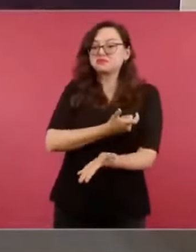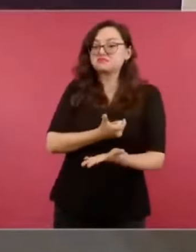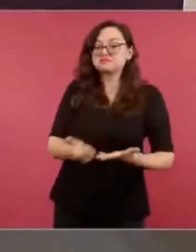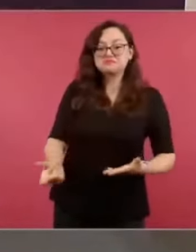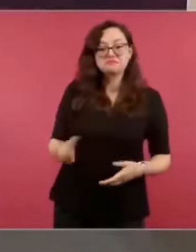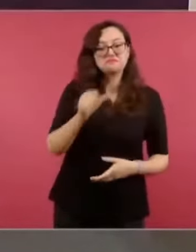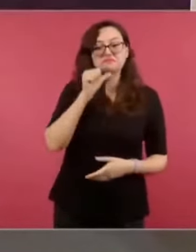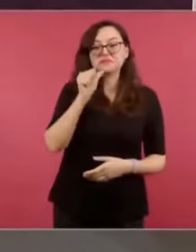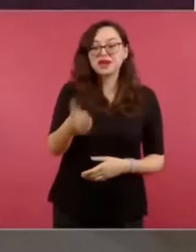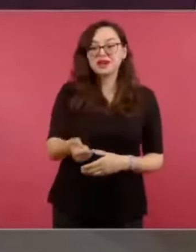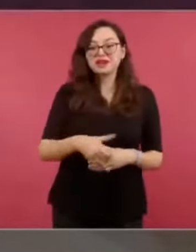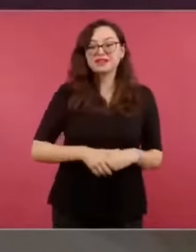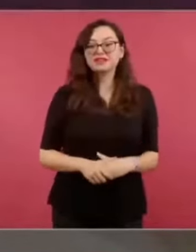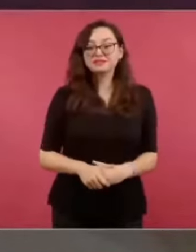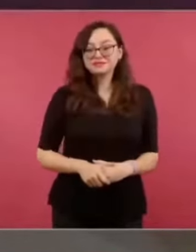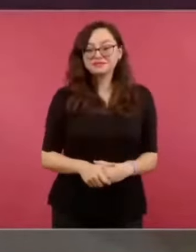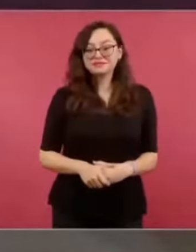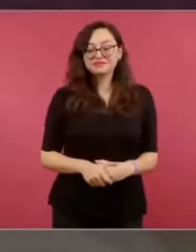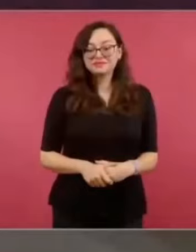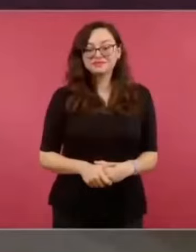gobierno de Estados Unidos.